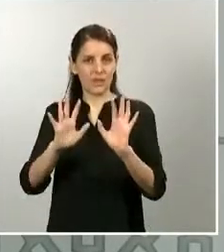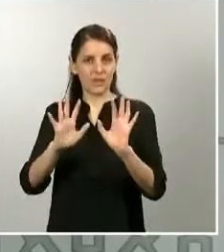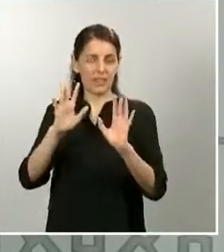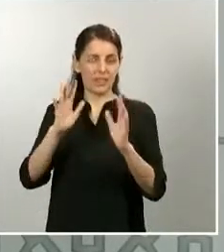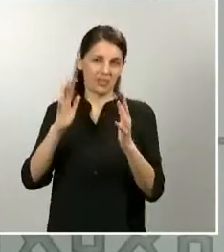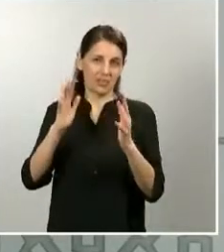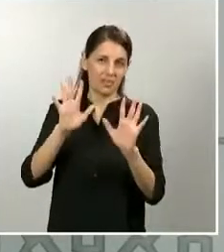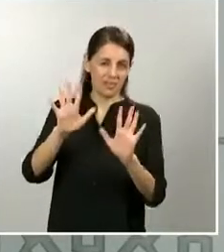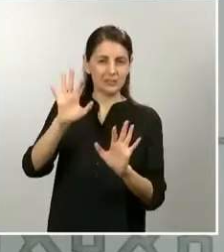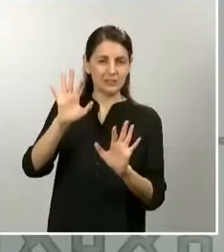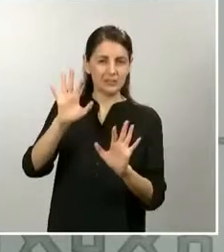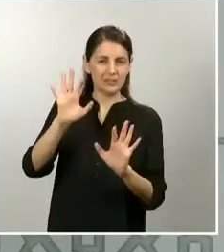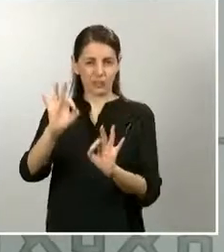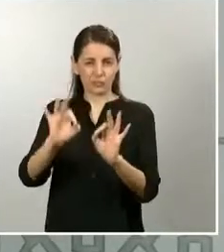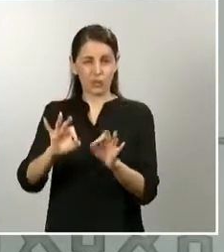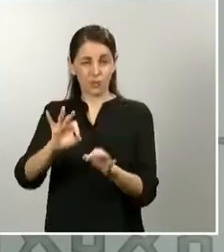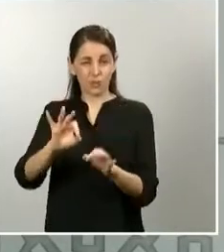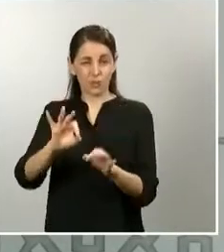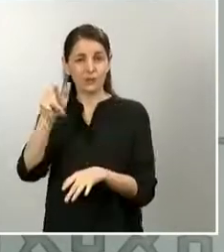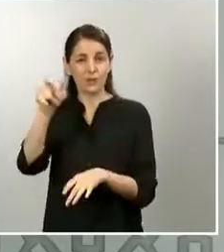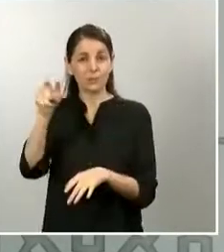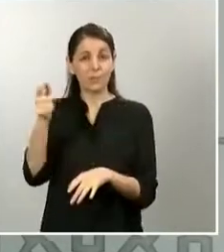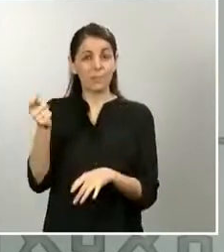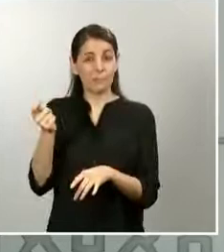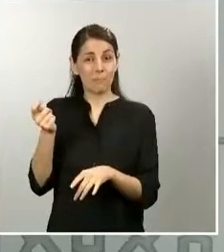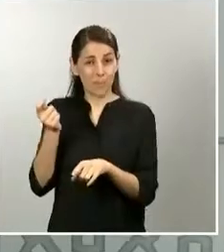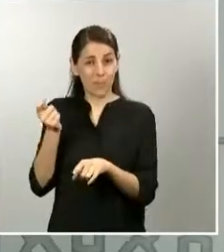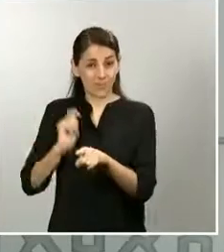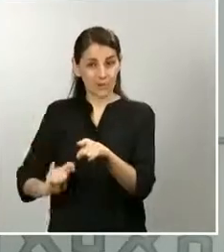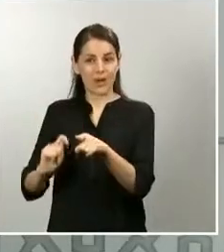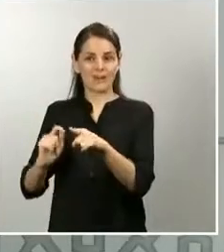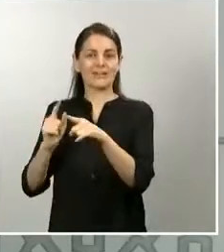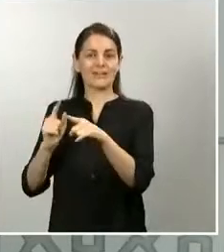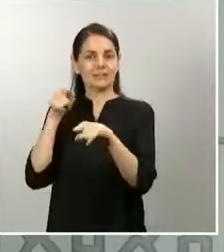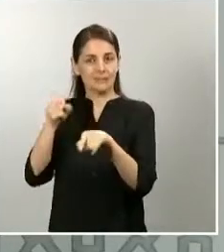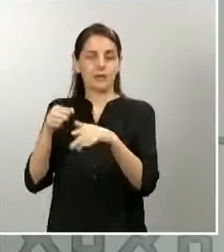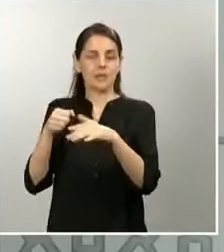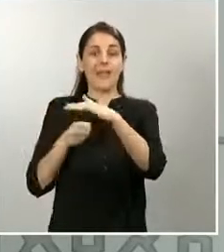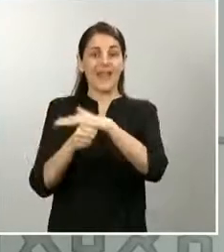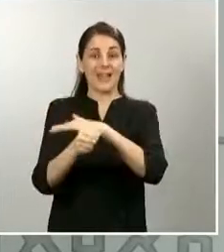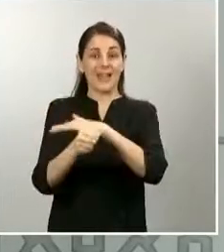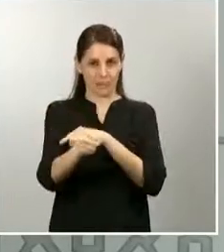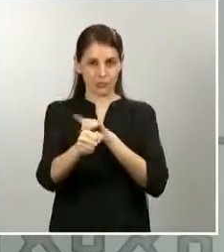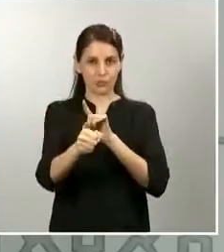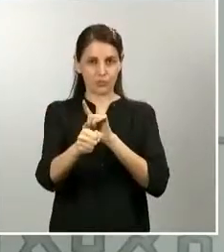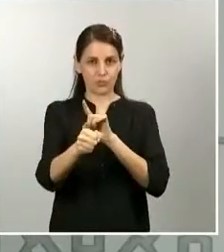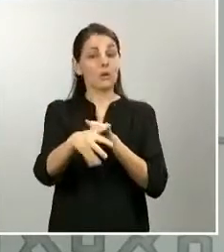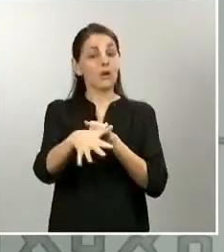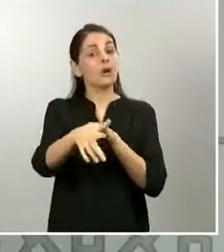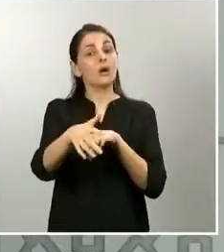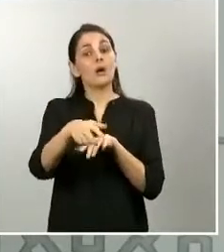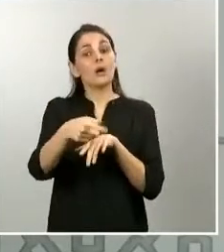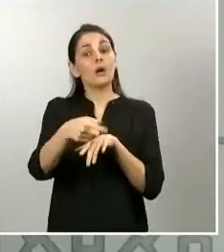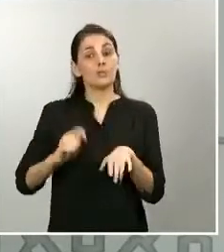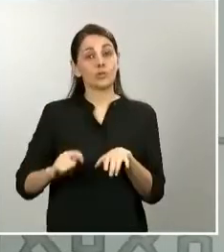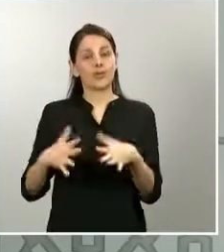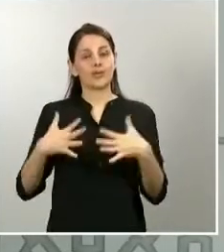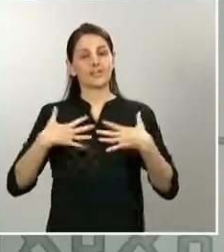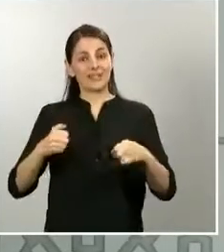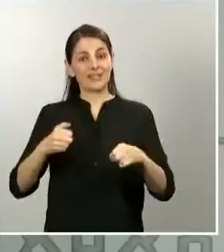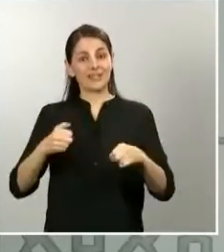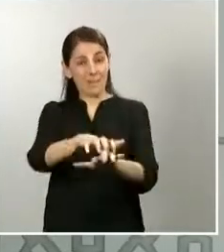ha estado o está o ha estado ingresado. La gran mayoría de los profesionales sanitarios están teniendo un tratamiento,